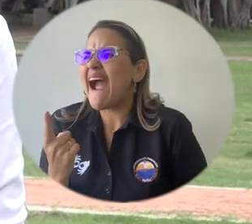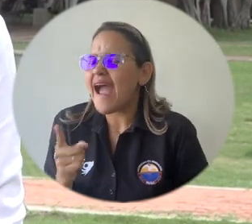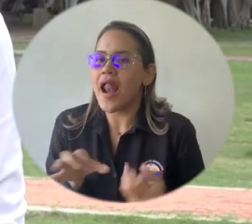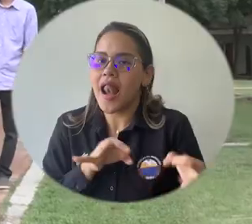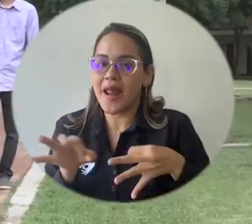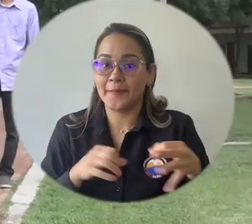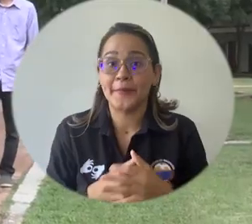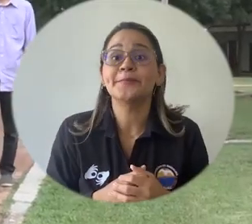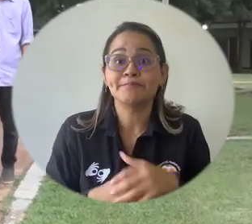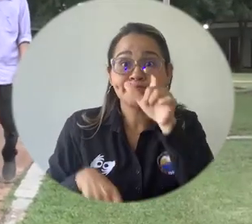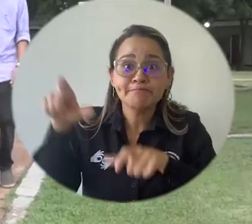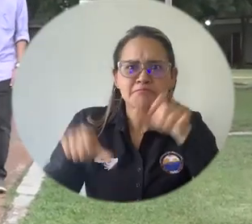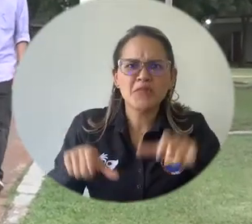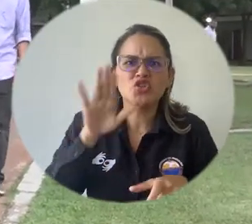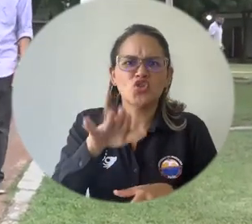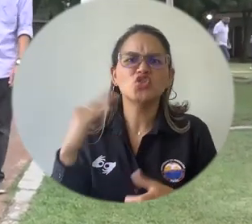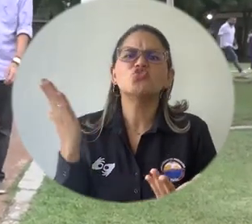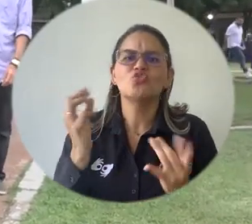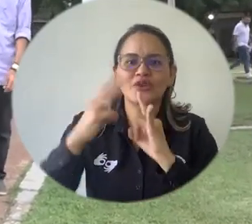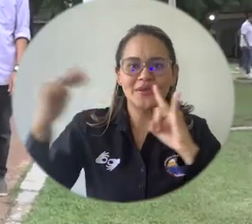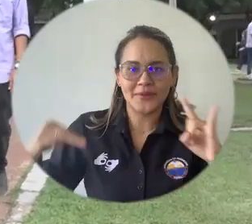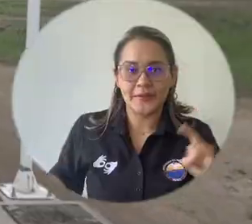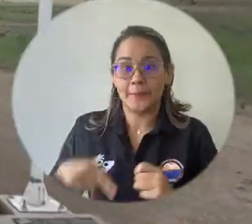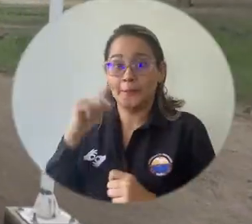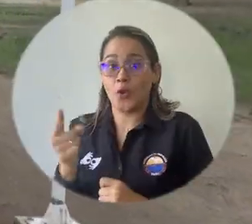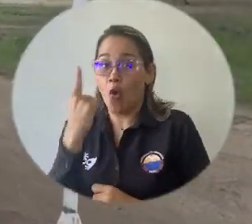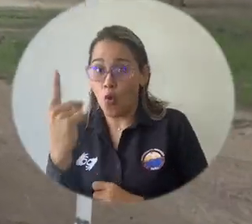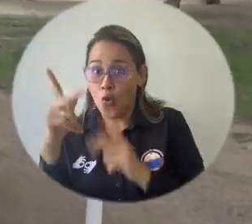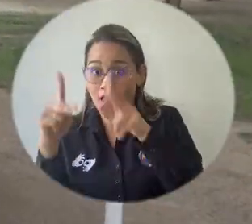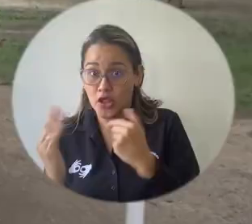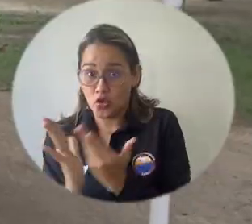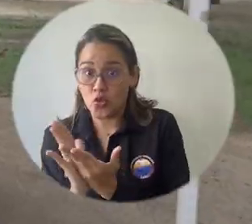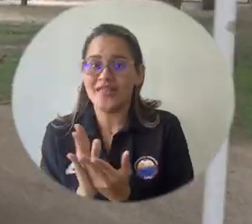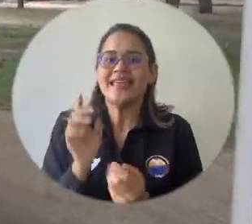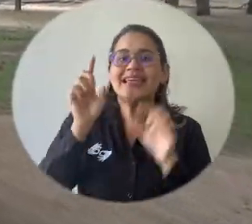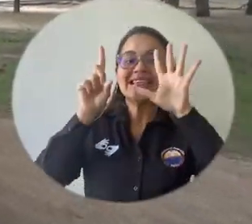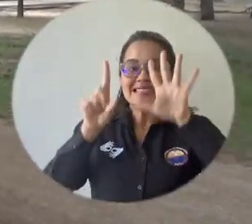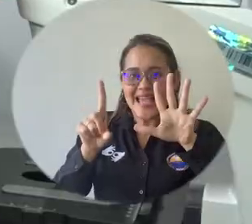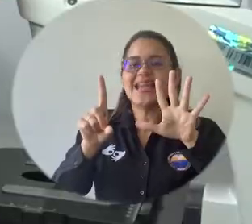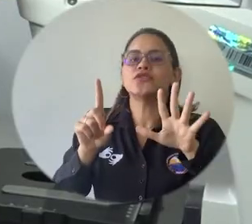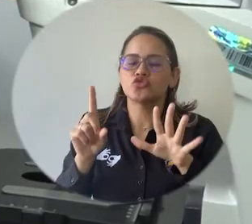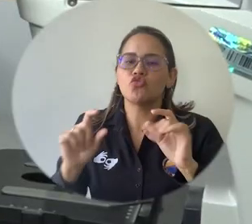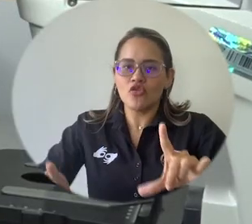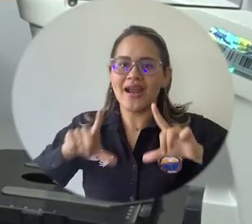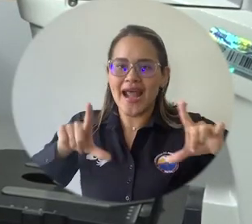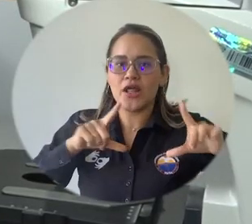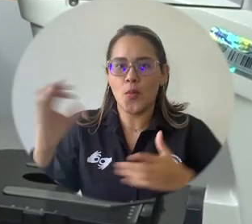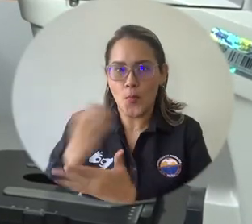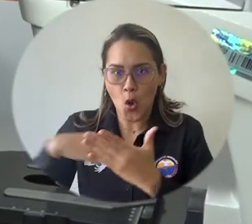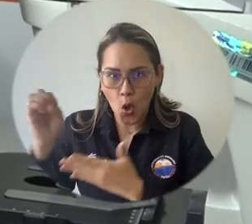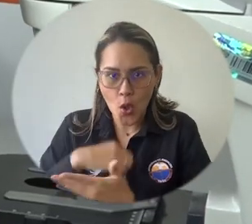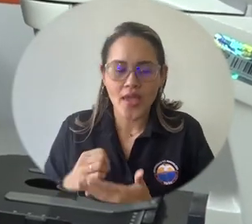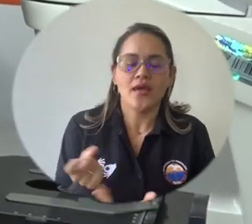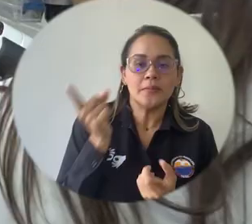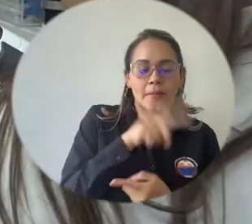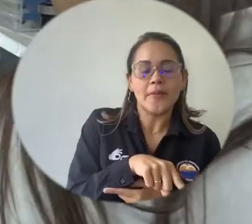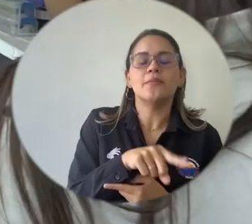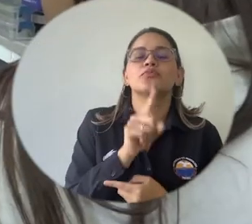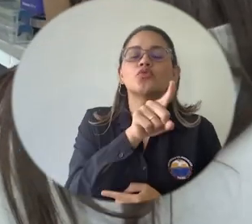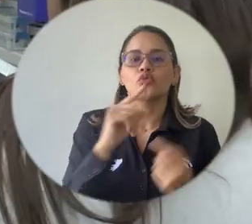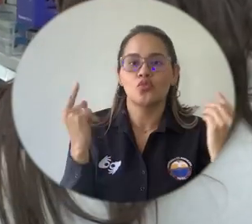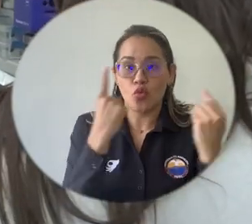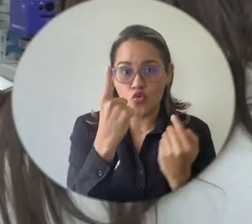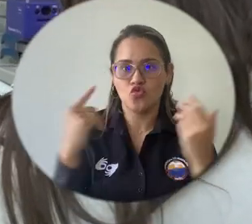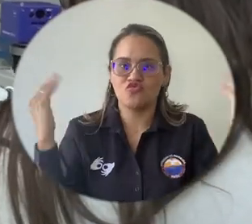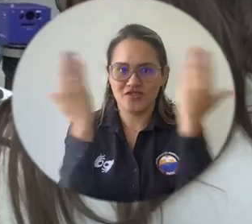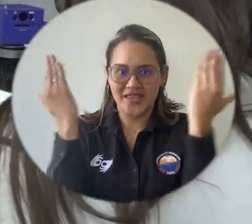en Biotours. Los emprendedores con Seyón y Magdalena son una estudiante y seis graduados del programa de biología, un graduado de cine y audiovisuales